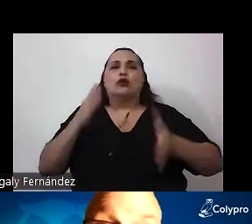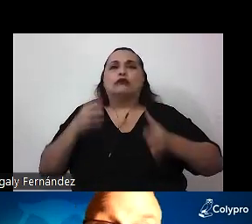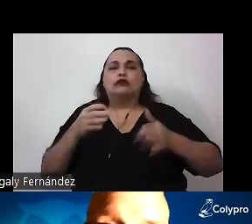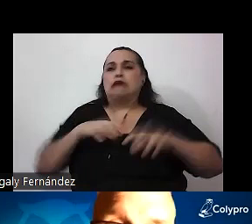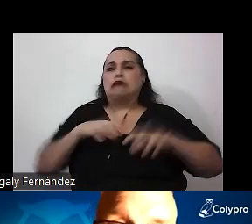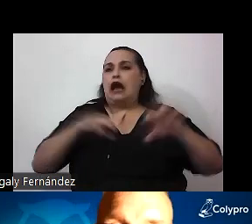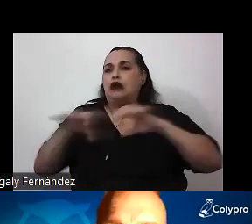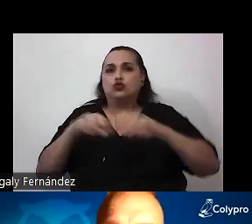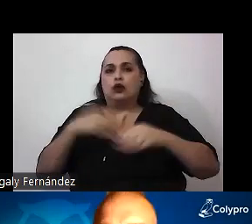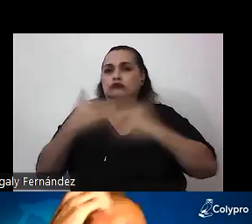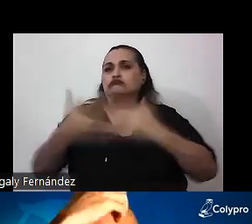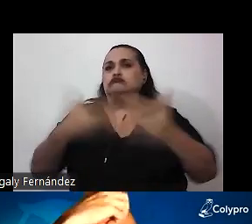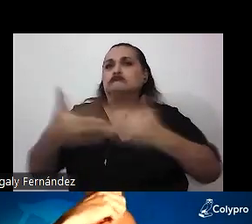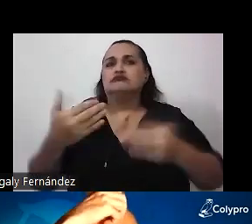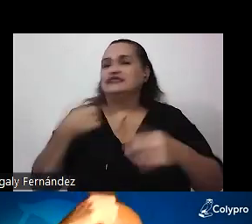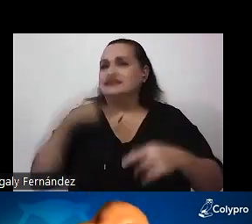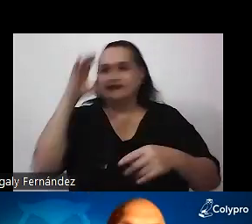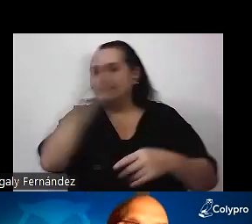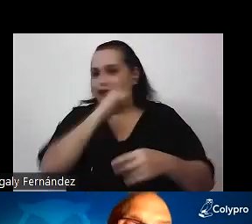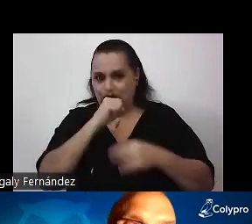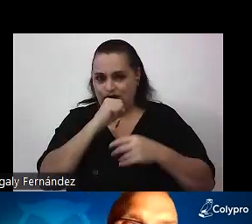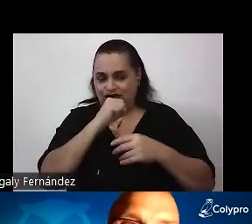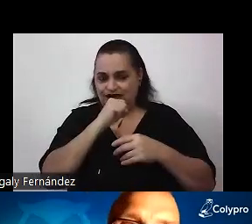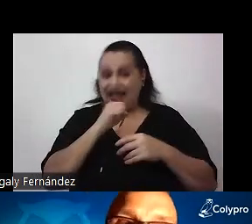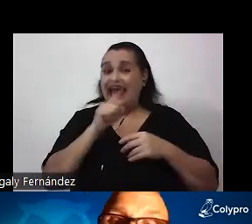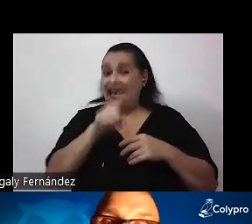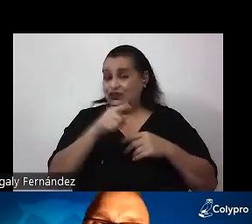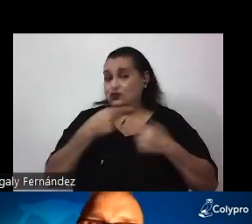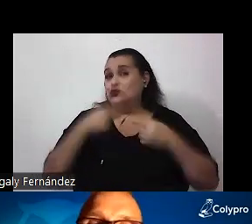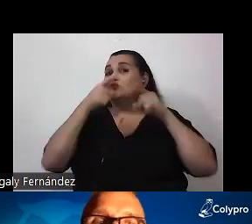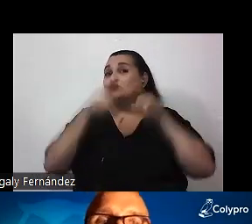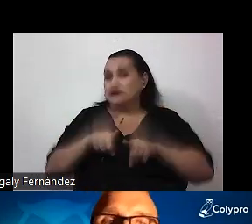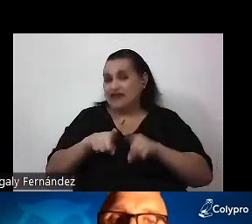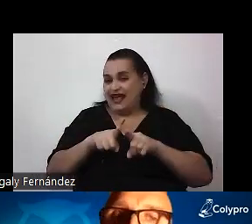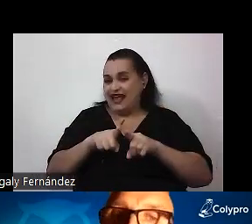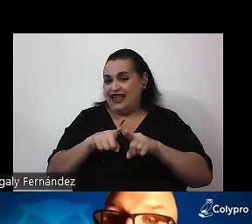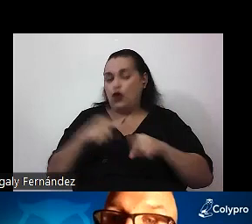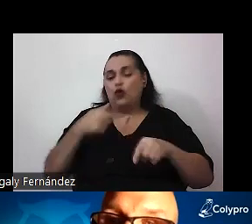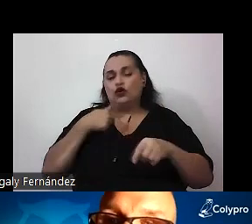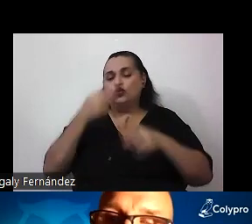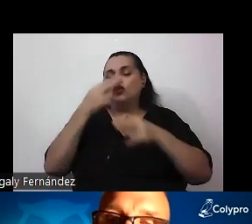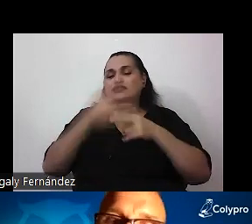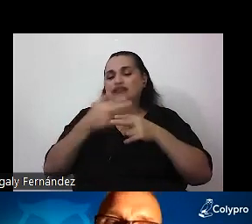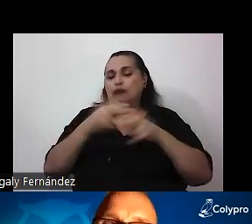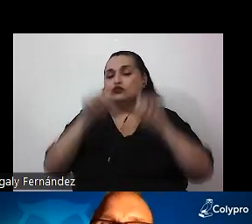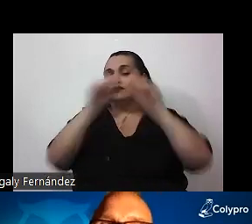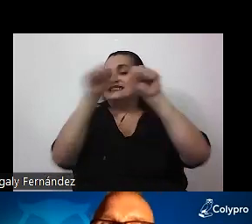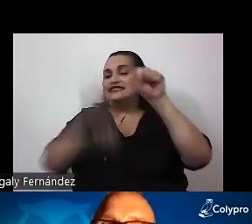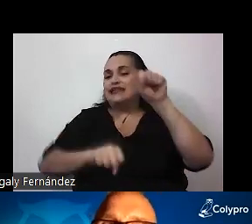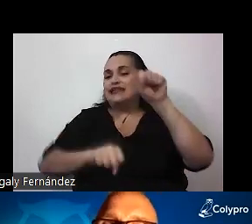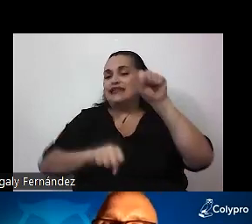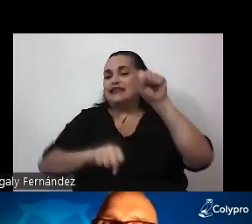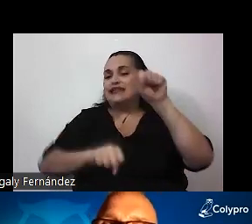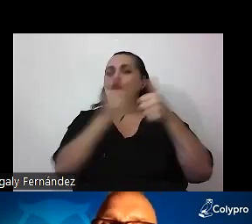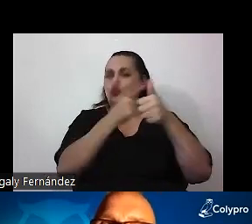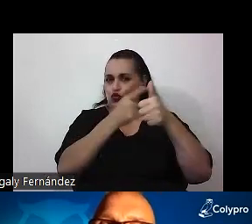qué hacemos lo que hacemos. Eso nos sucede cuando opera lo que acá llamo el sistema 1, que es un sistema de pensamiento